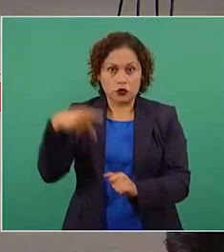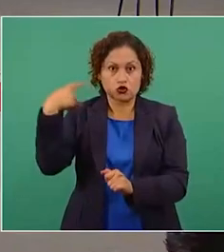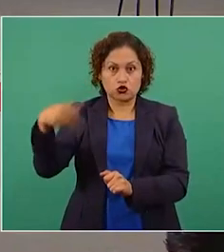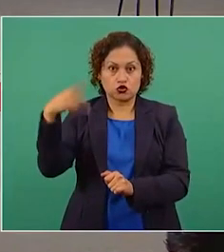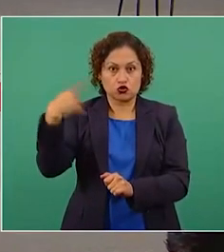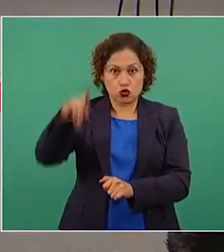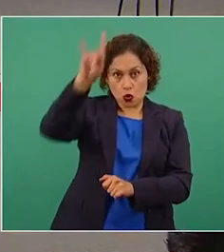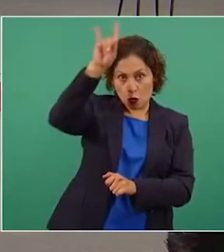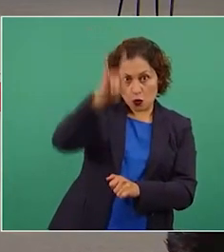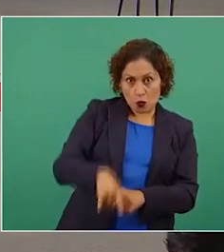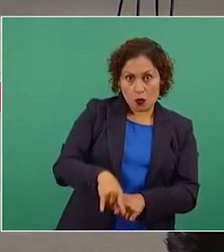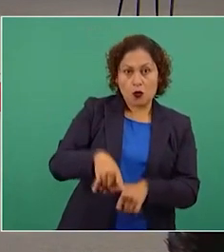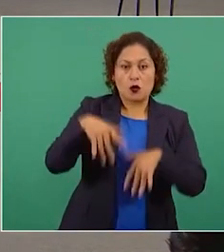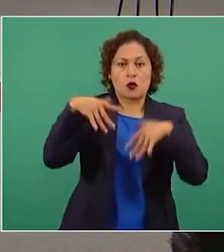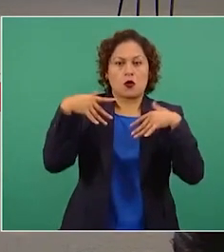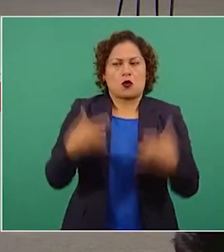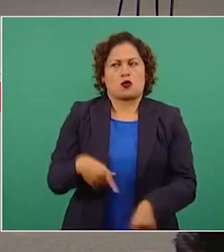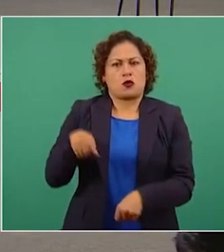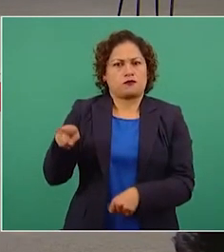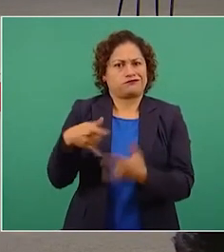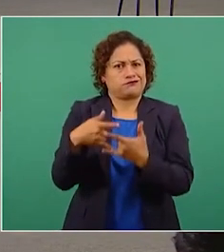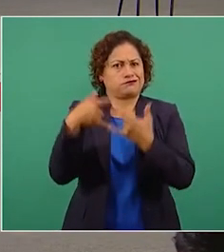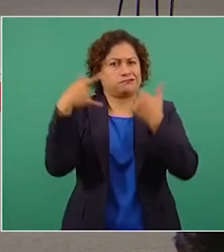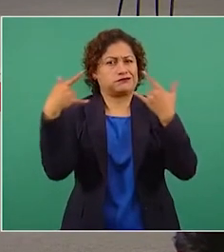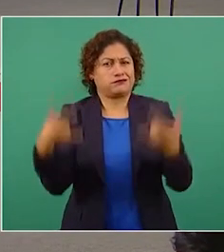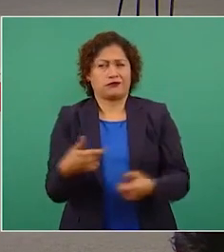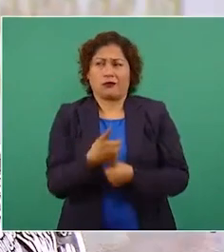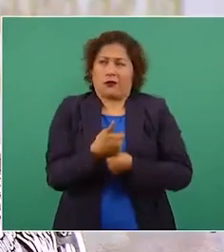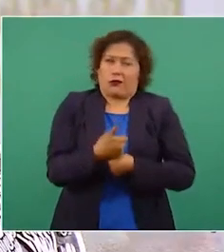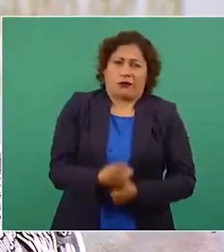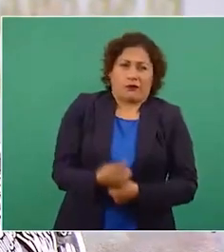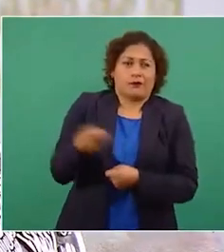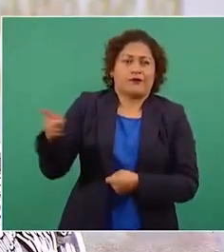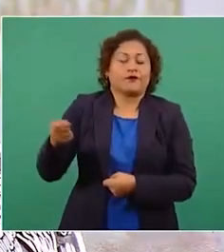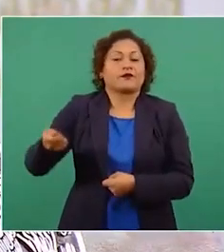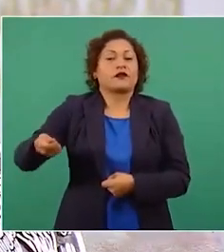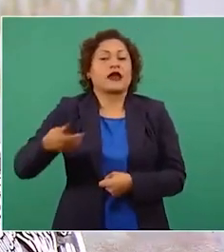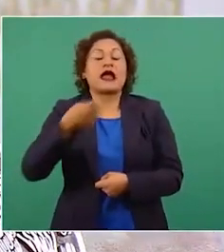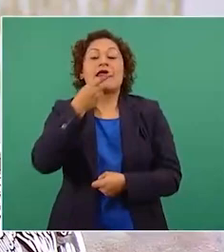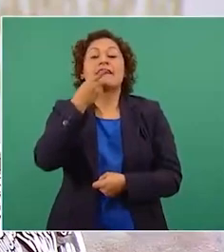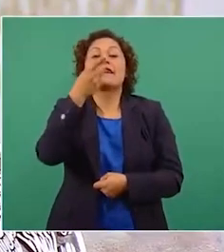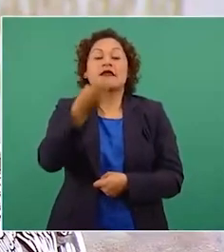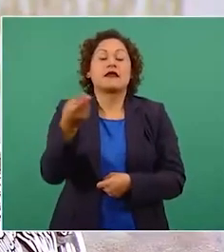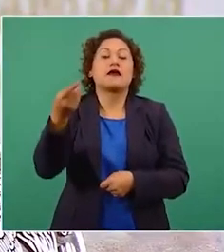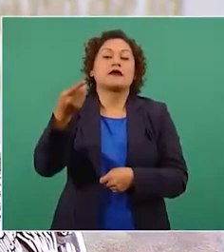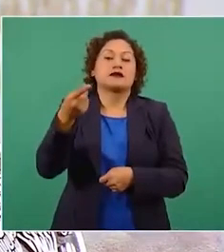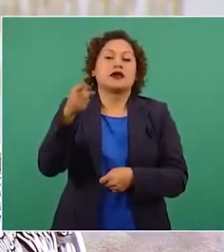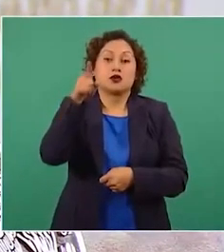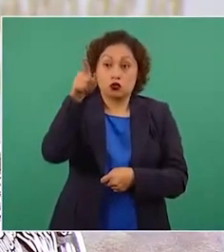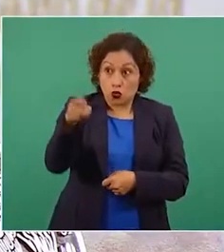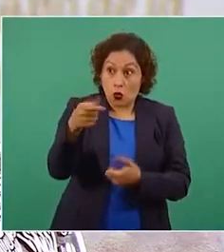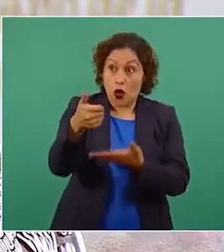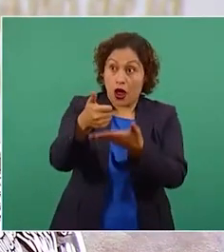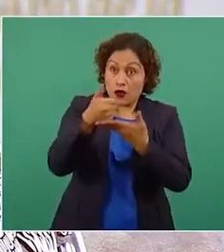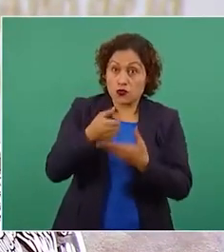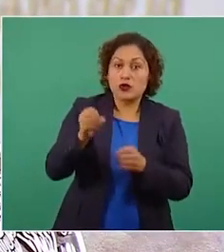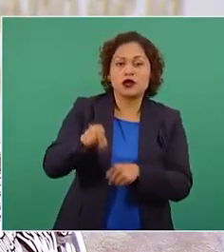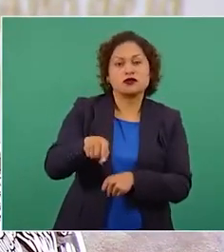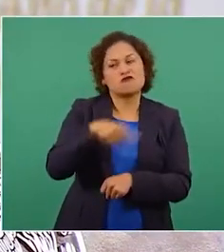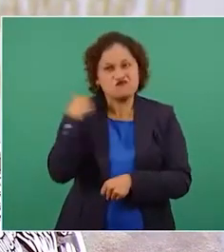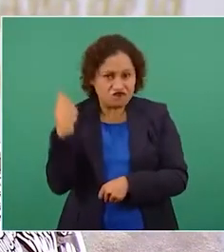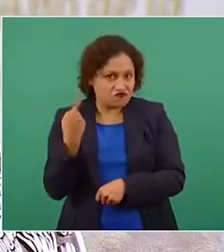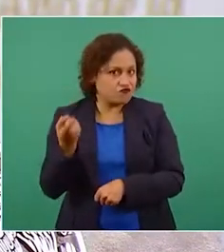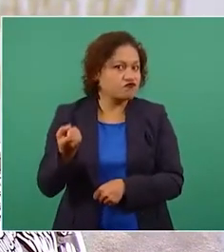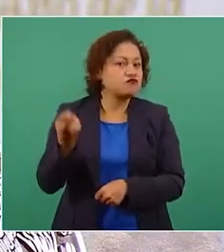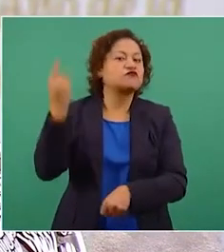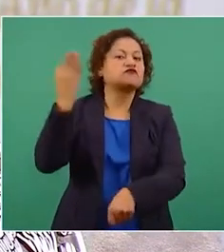parece un melodrama televisivo, dice, o cooperas o te corto el cuello, o juegas conforme a